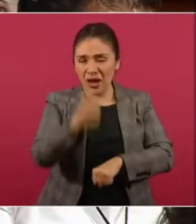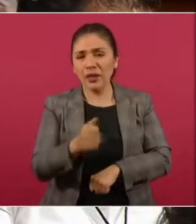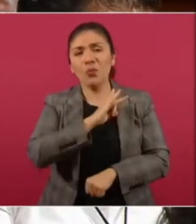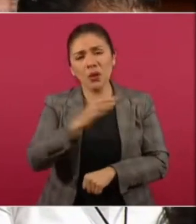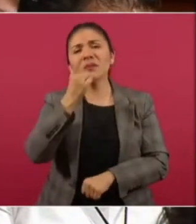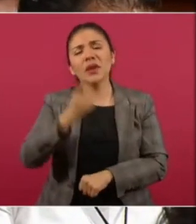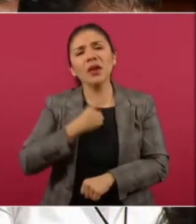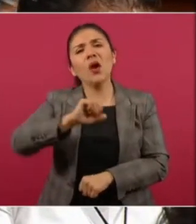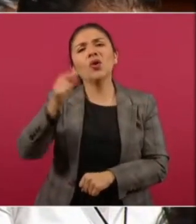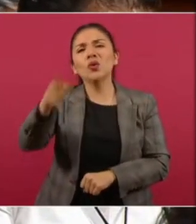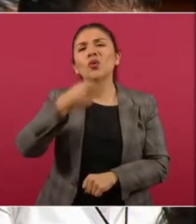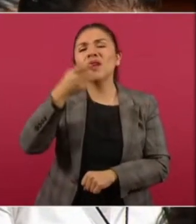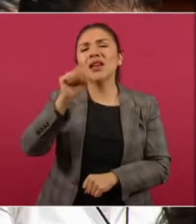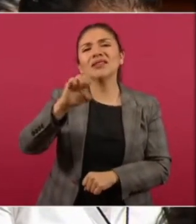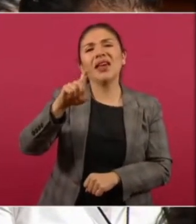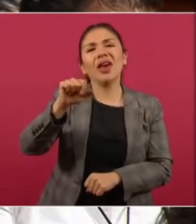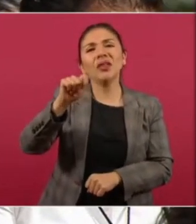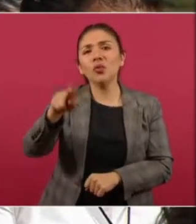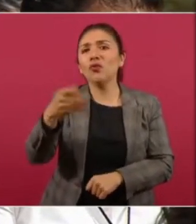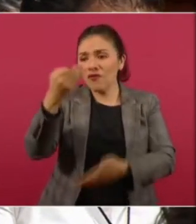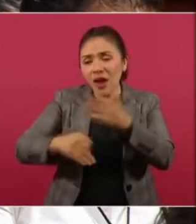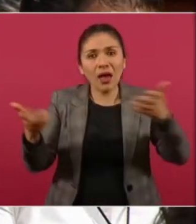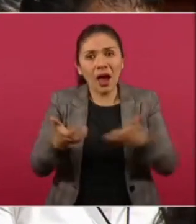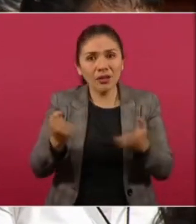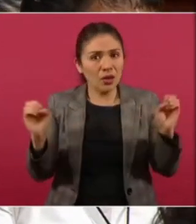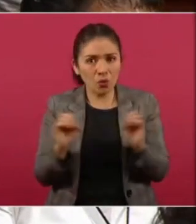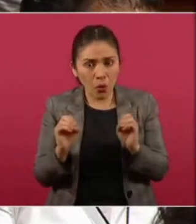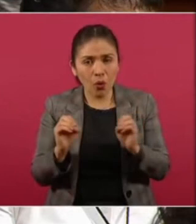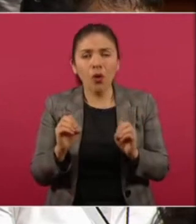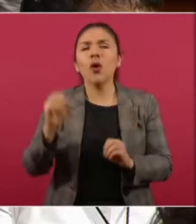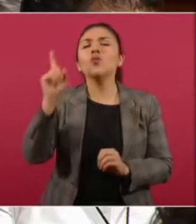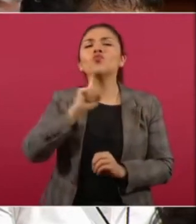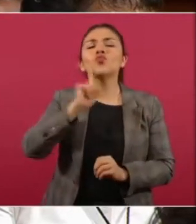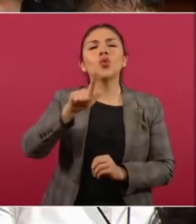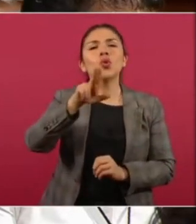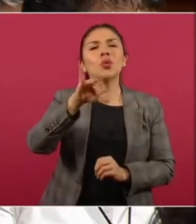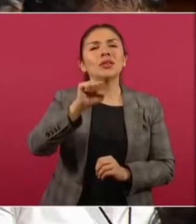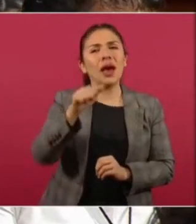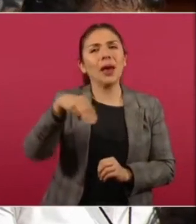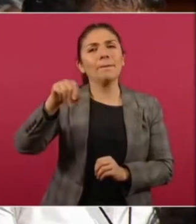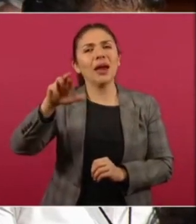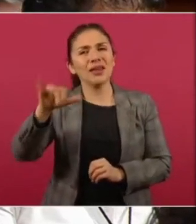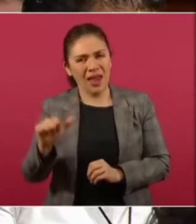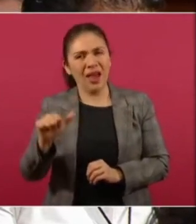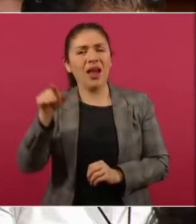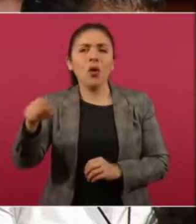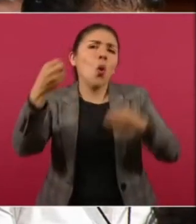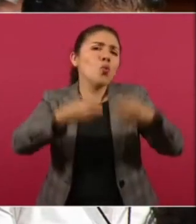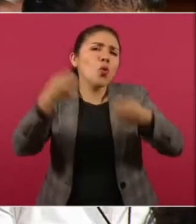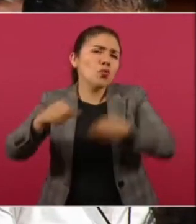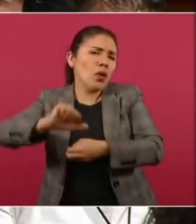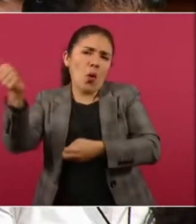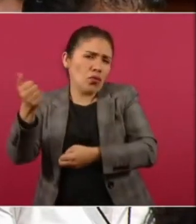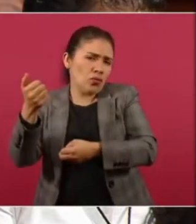entrar, que nada más la dejaban entrar una vez a la semana ni nosotros hemos podido entrar a